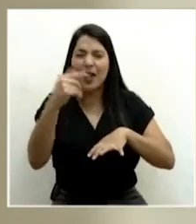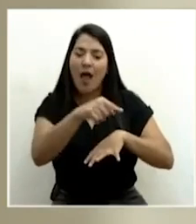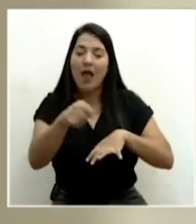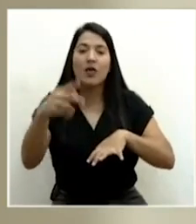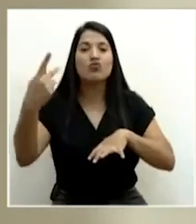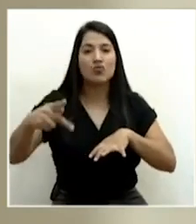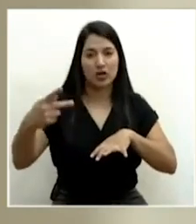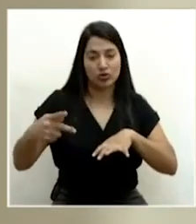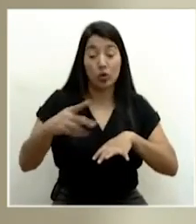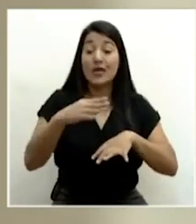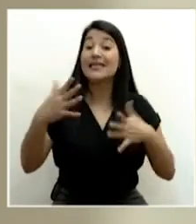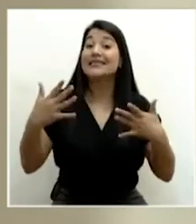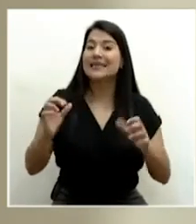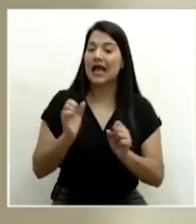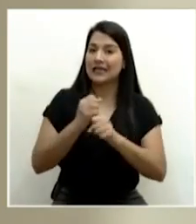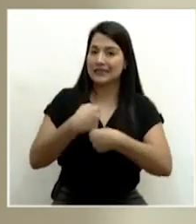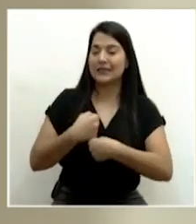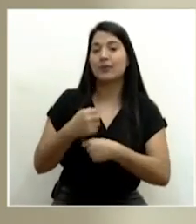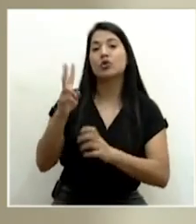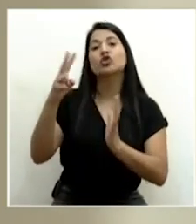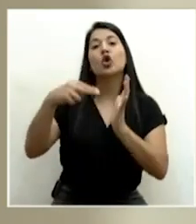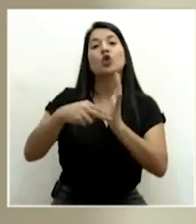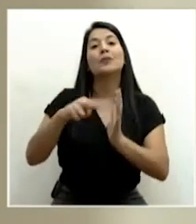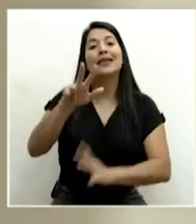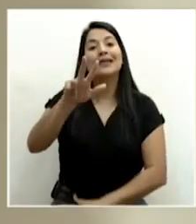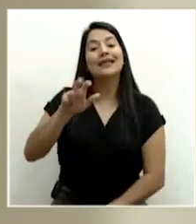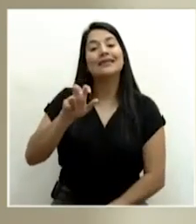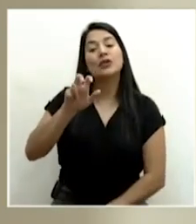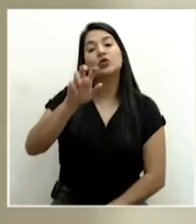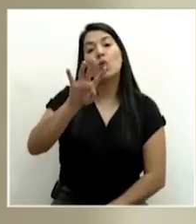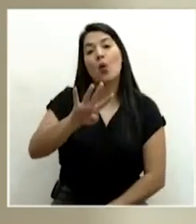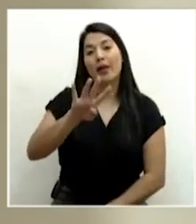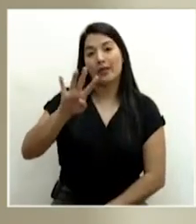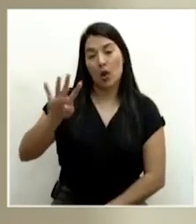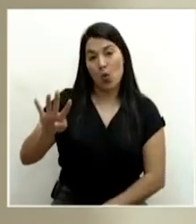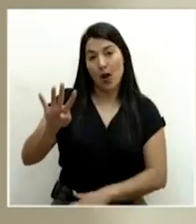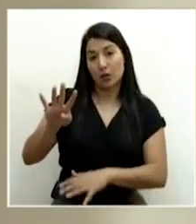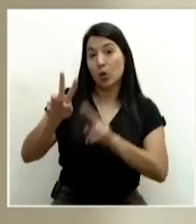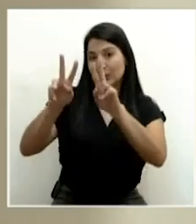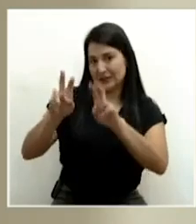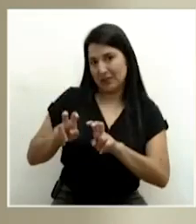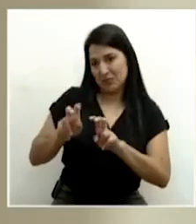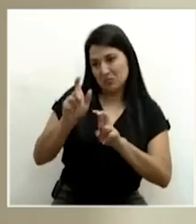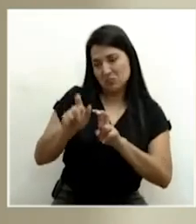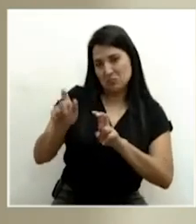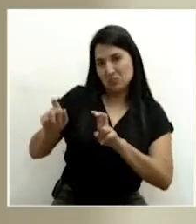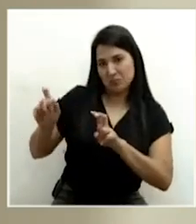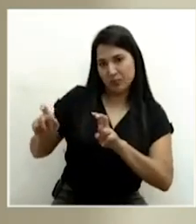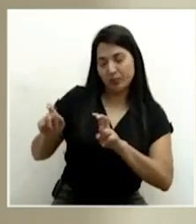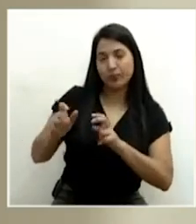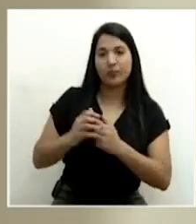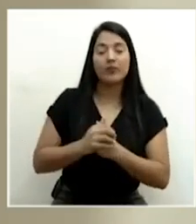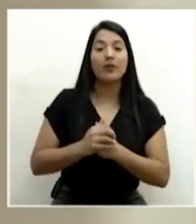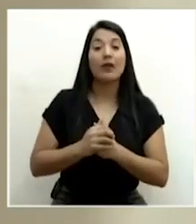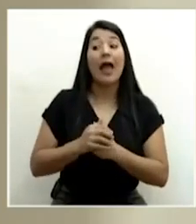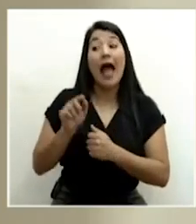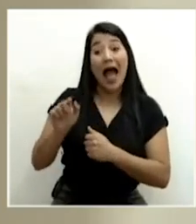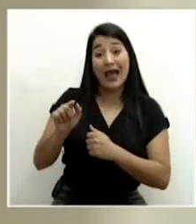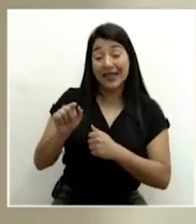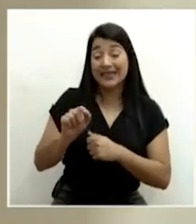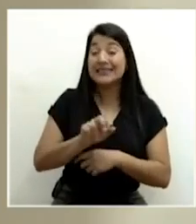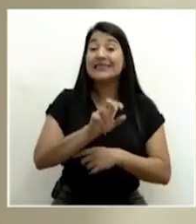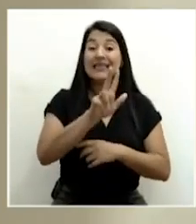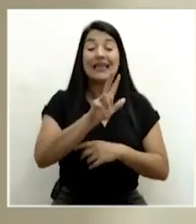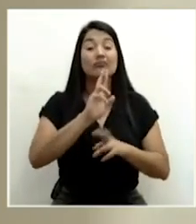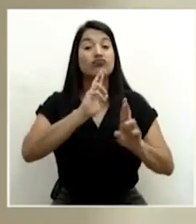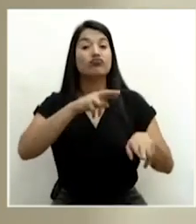tomado muestras a 2,344 personas, de las cuales tres han dado